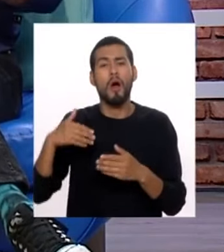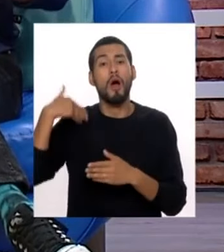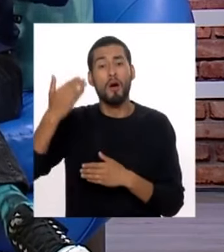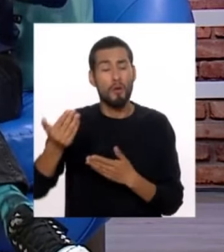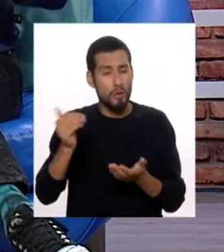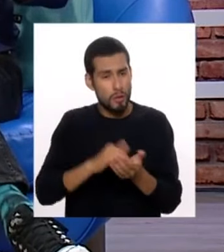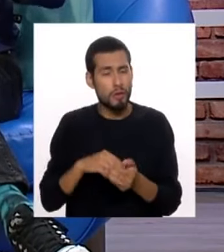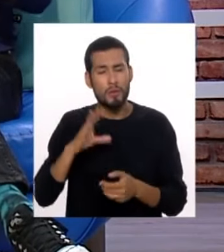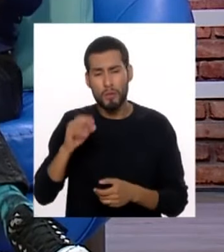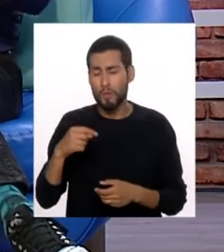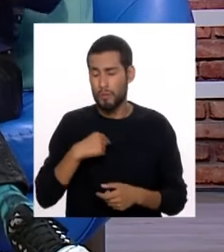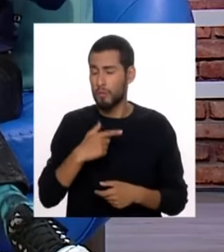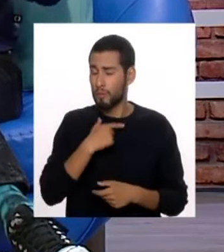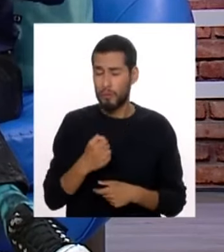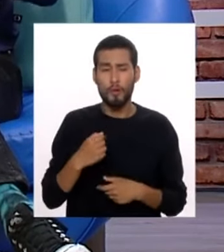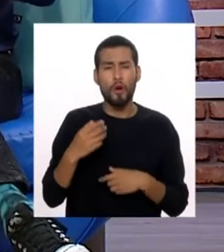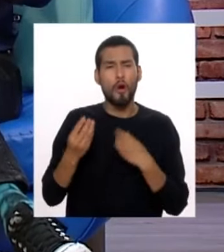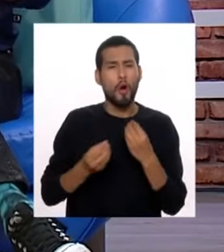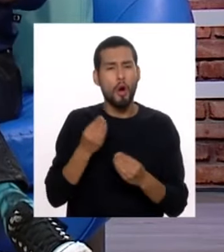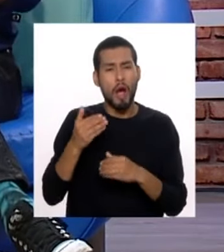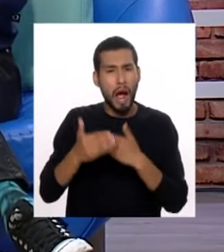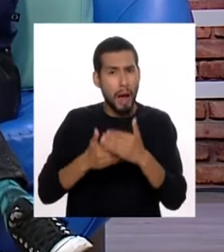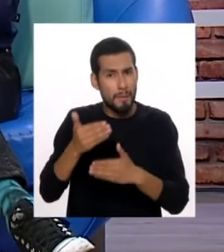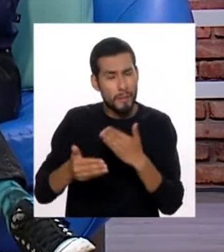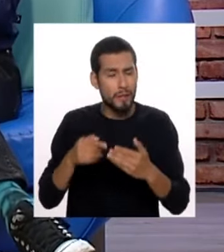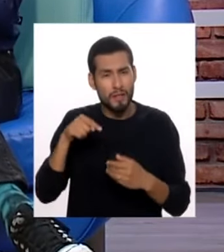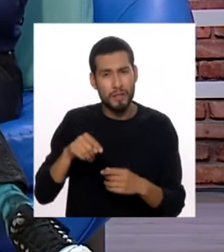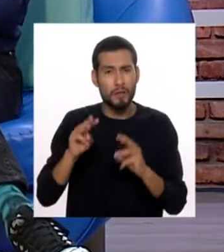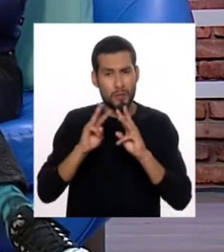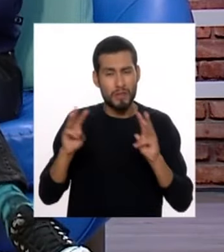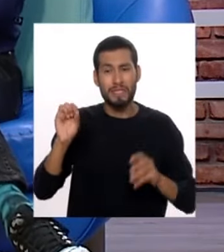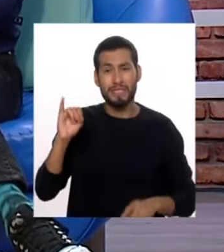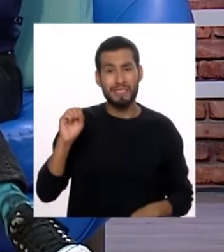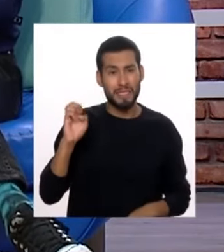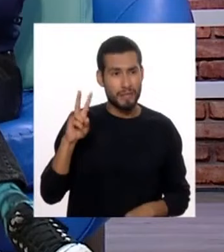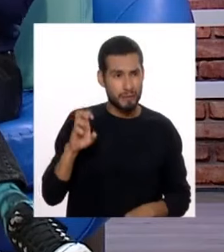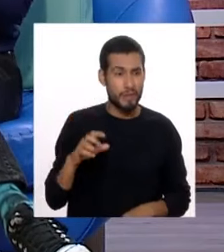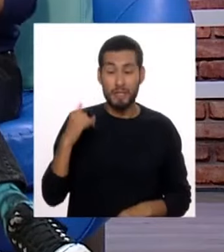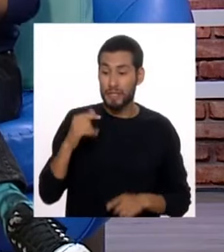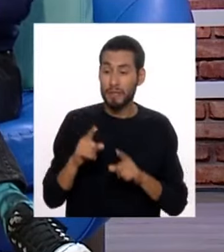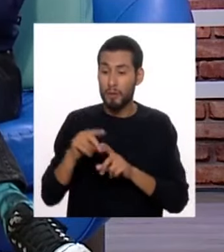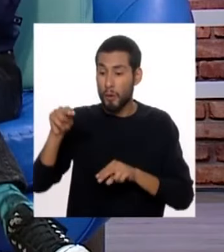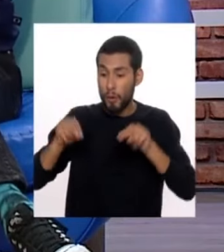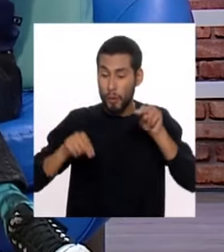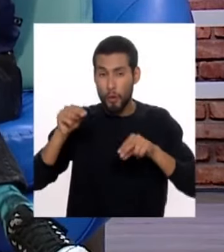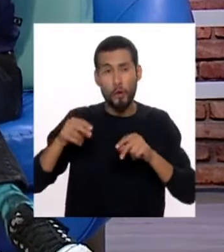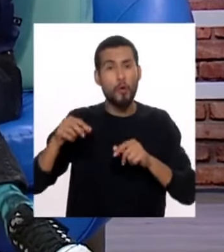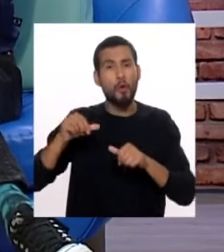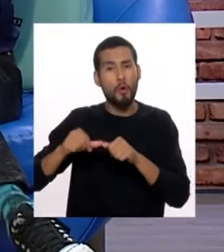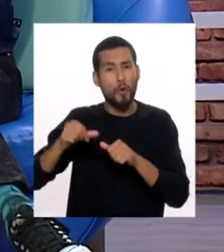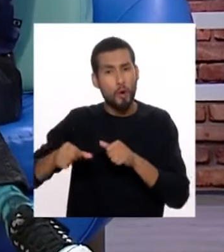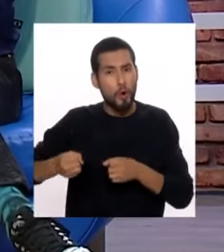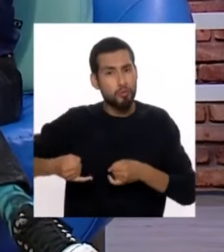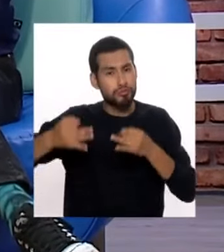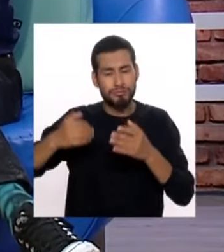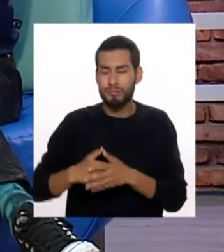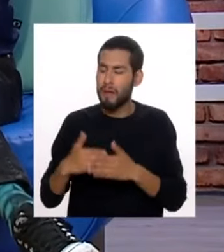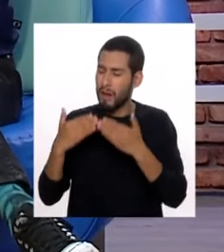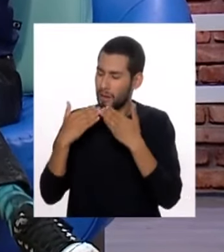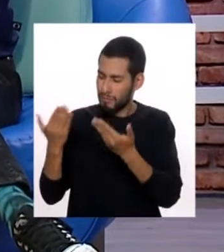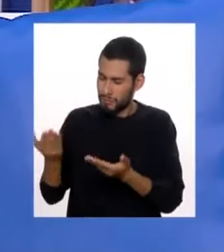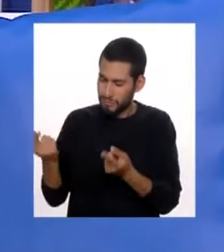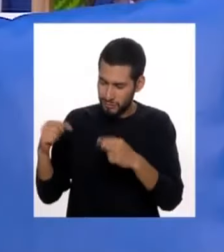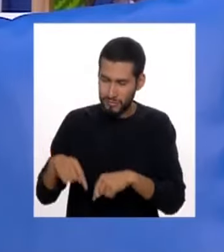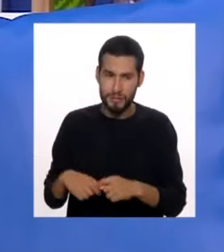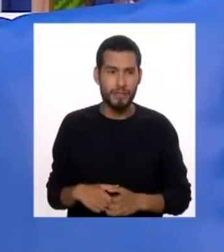porque además también me gustaría saber cómo van los avances de la plataforma CICB. Y las cifras, ¿no? Las estadísticas son muy interesantes. Muchísimas gracias, Fabel,